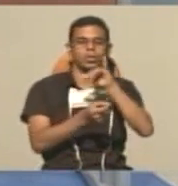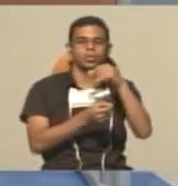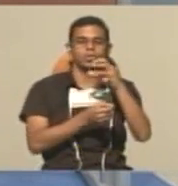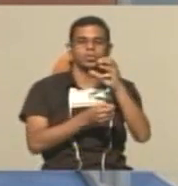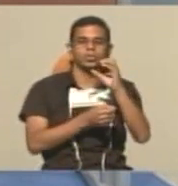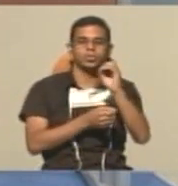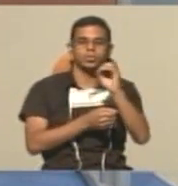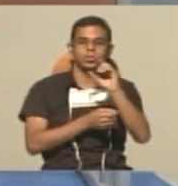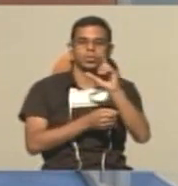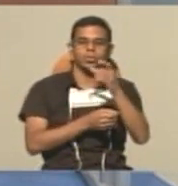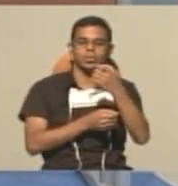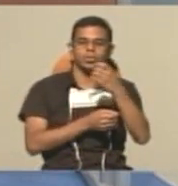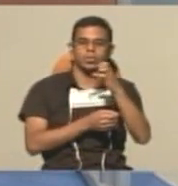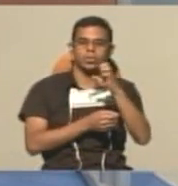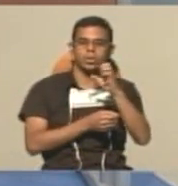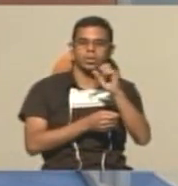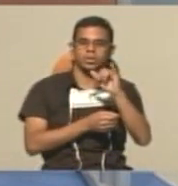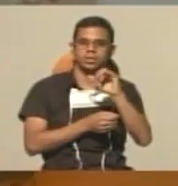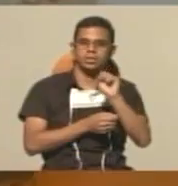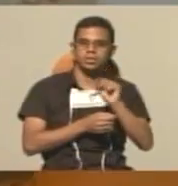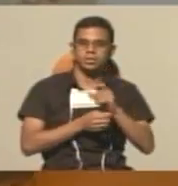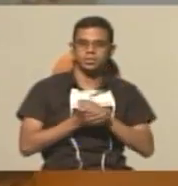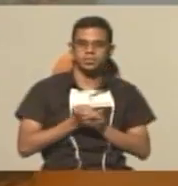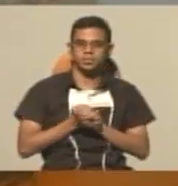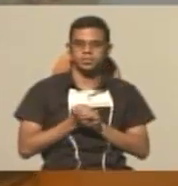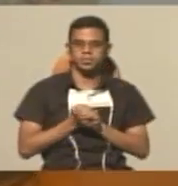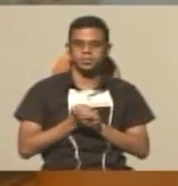segundo año. Adelante.